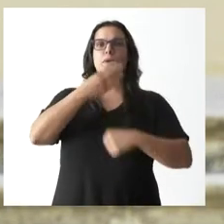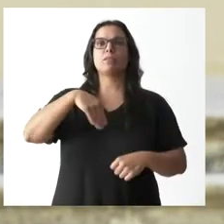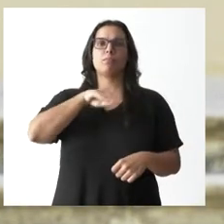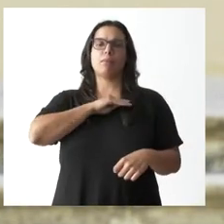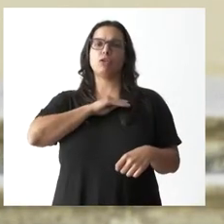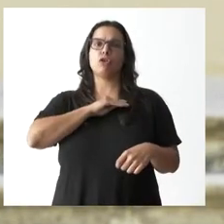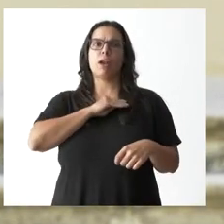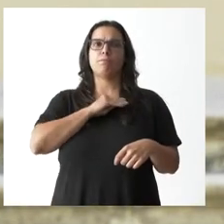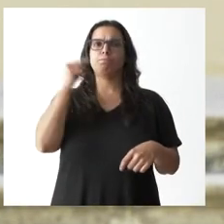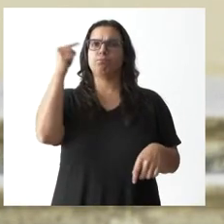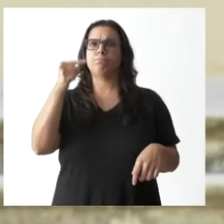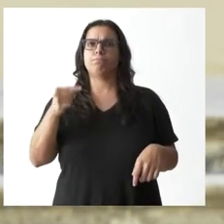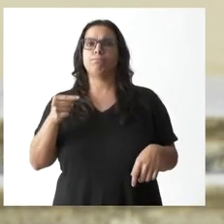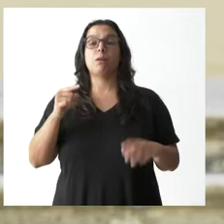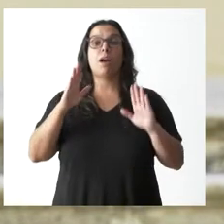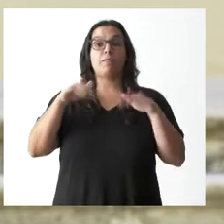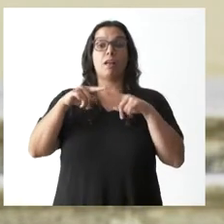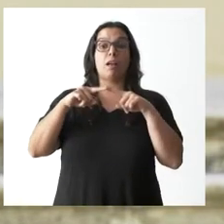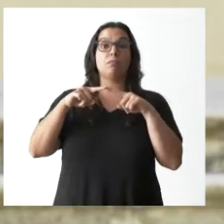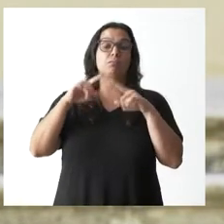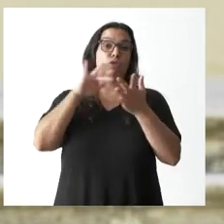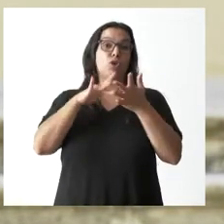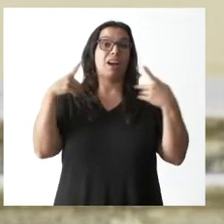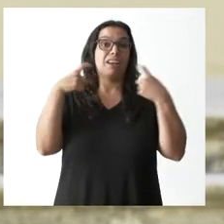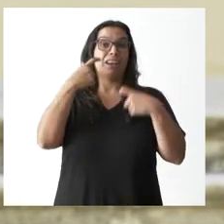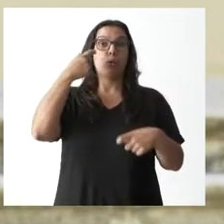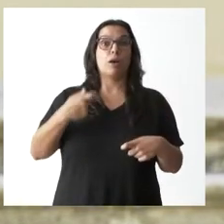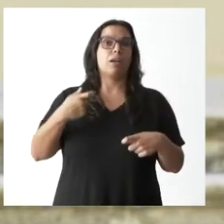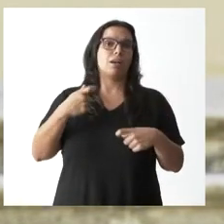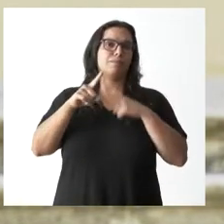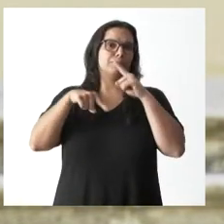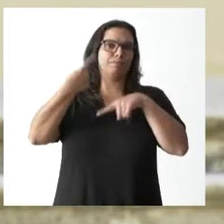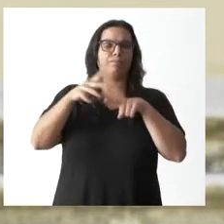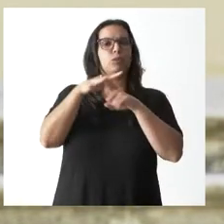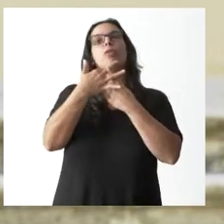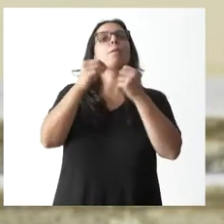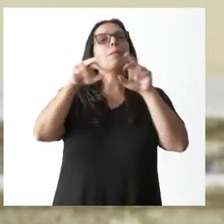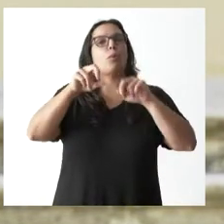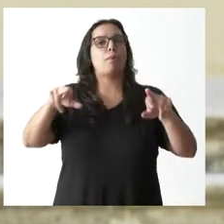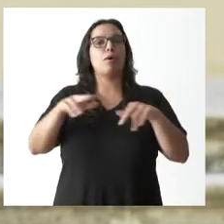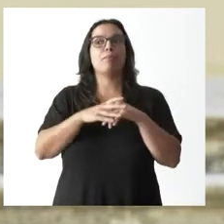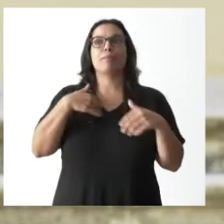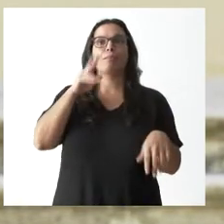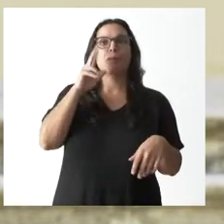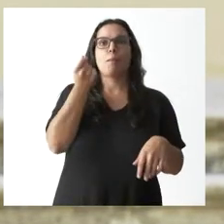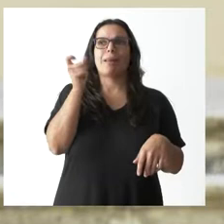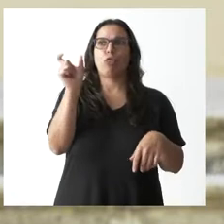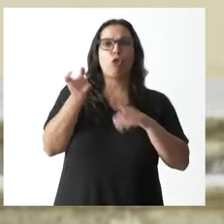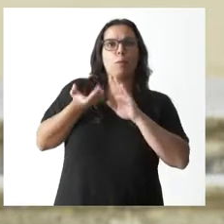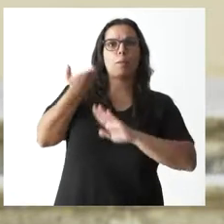todo eso se ha grabado después de la guerra de Ucrania. Hoy vemos la inflacción disparada,